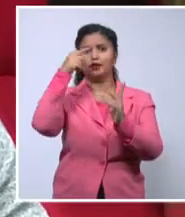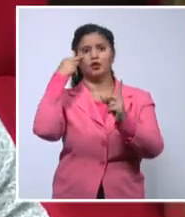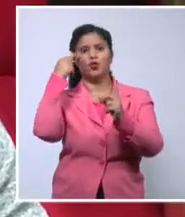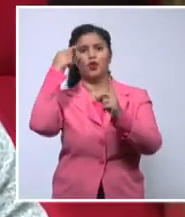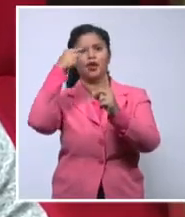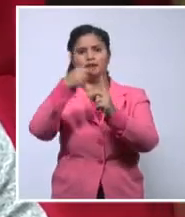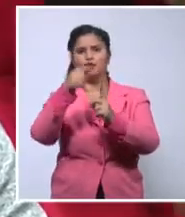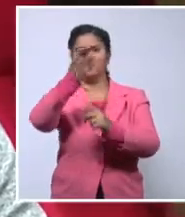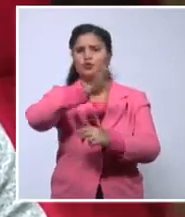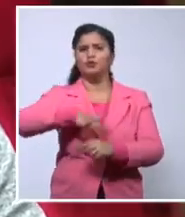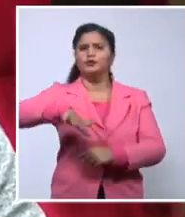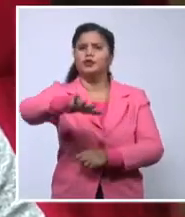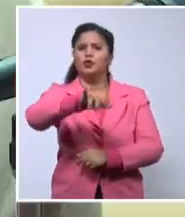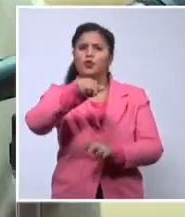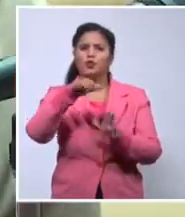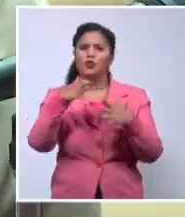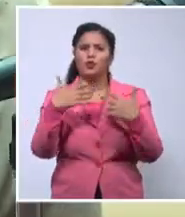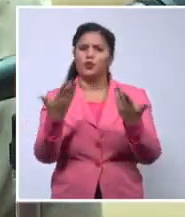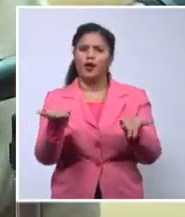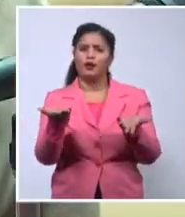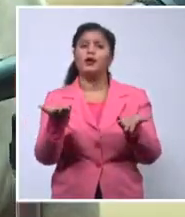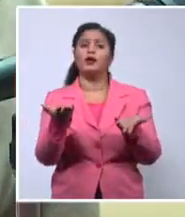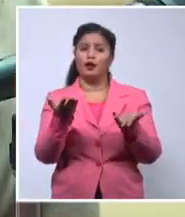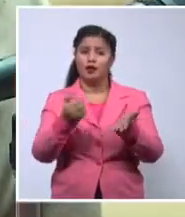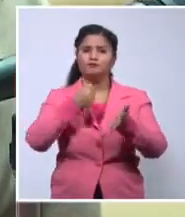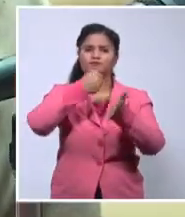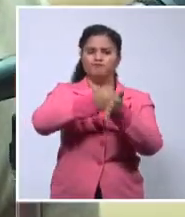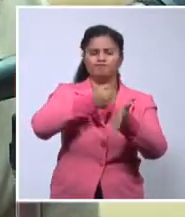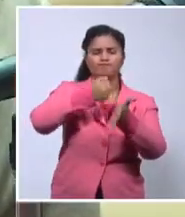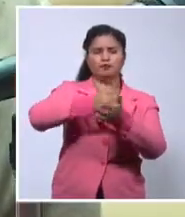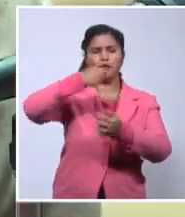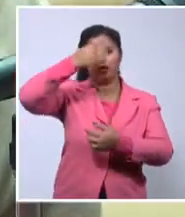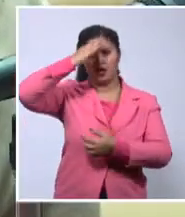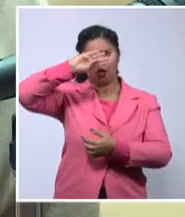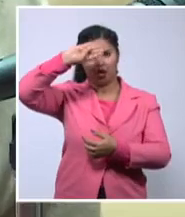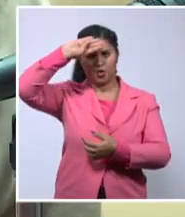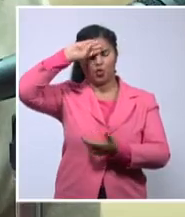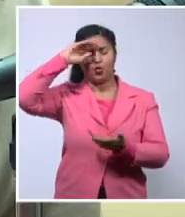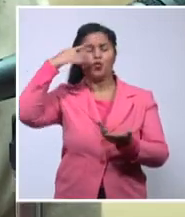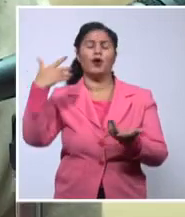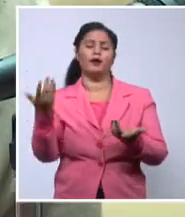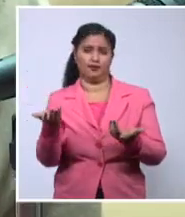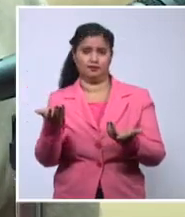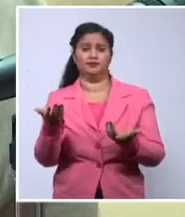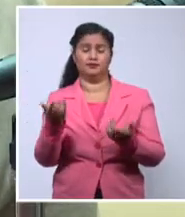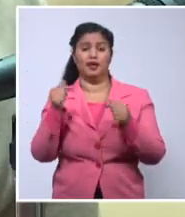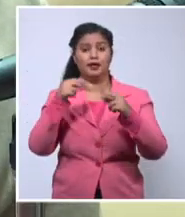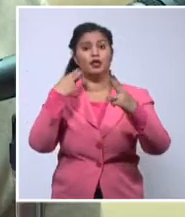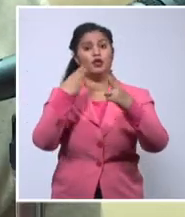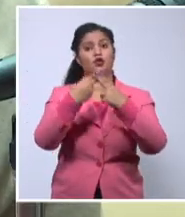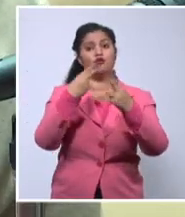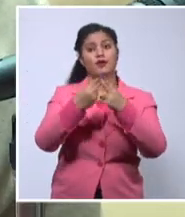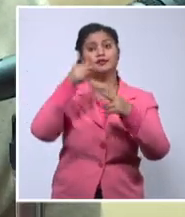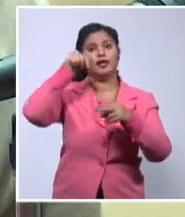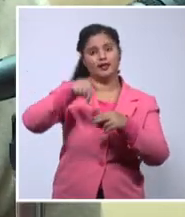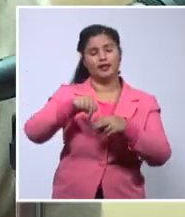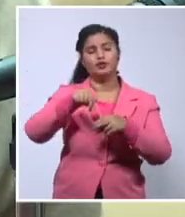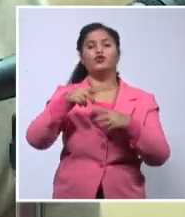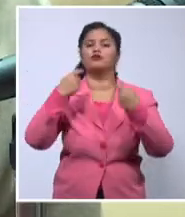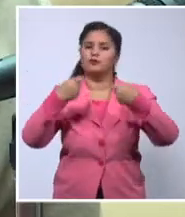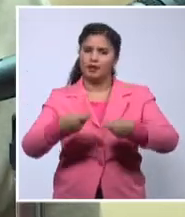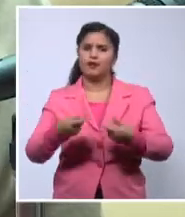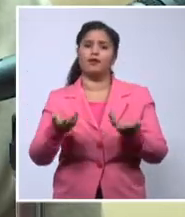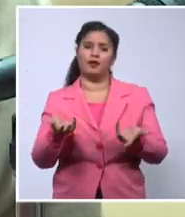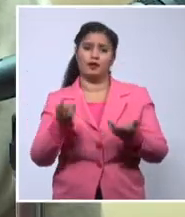construir un país mejor. Aquí se ha expresado una confianza en la institucionalidad revolucionaria y en la